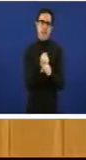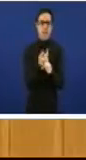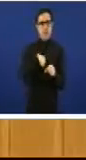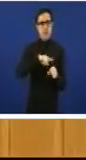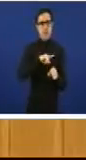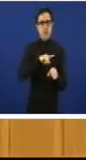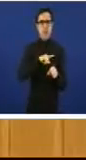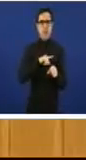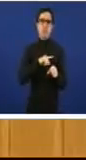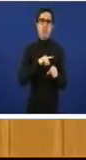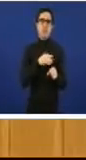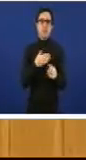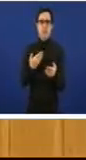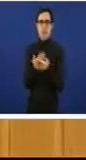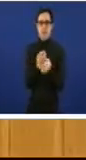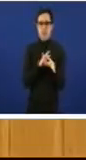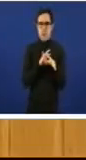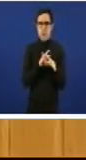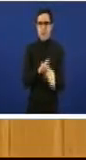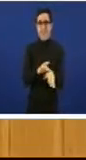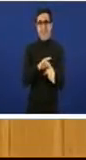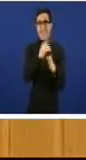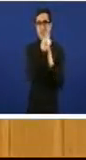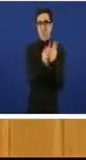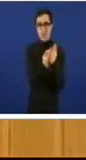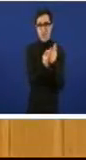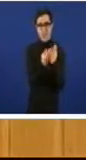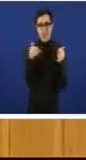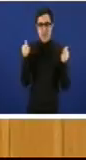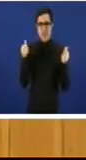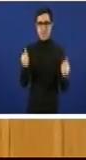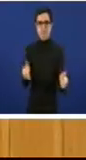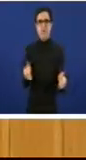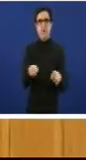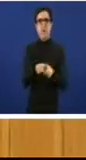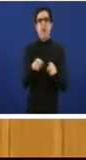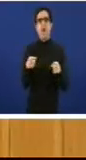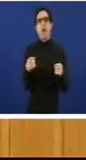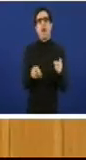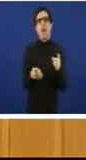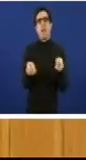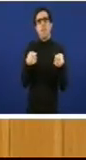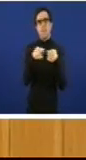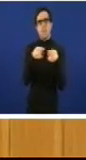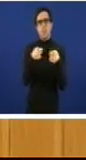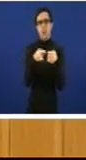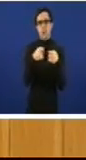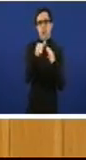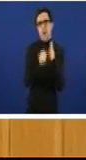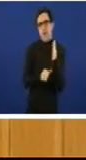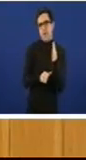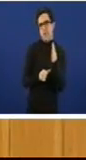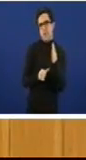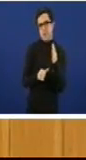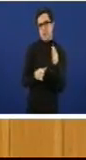nas emendas aos orzamentos do programa de cooperación. Nos pensamos que se pode mobilizar